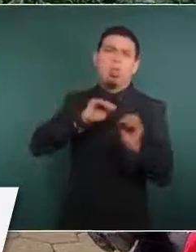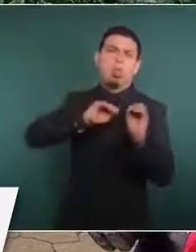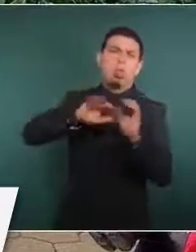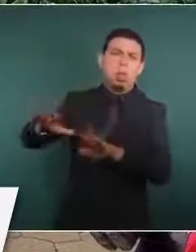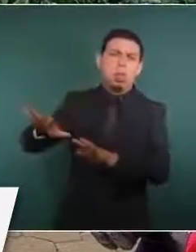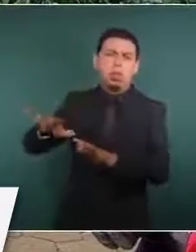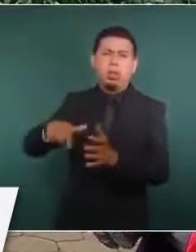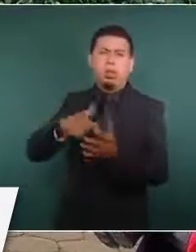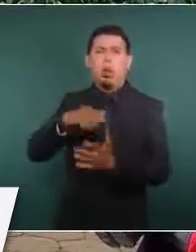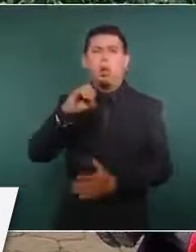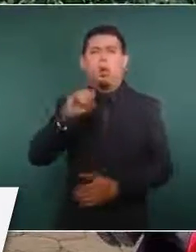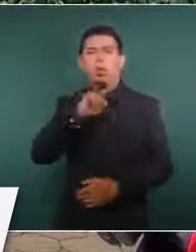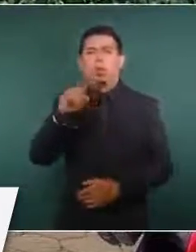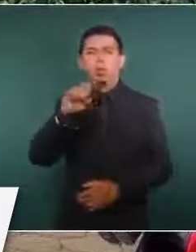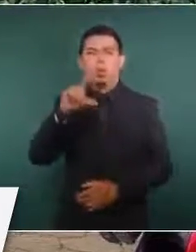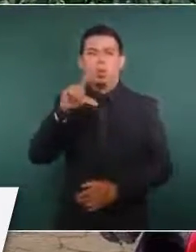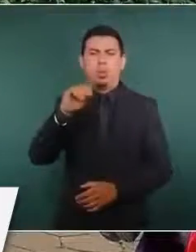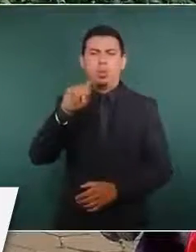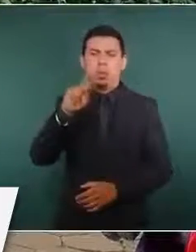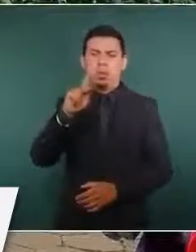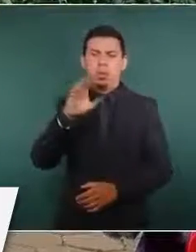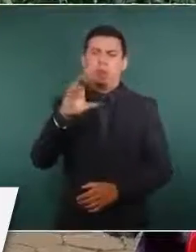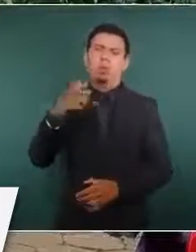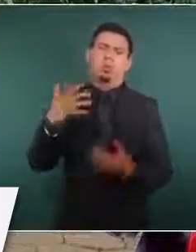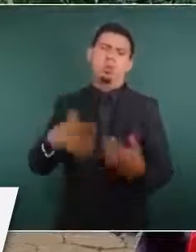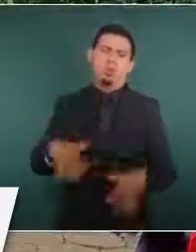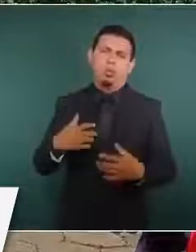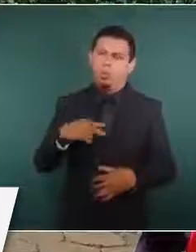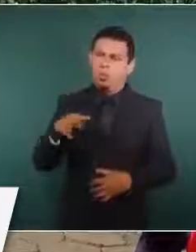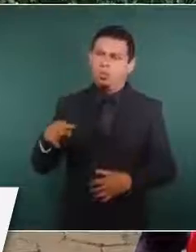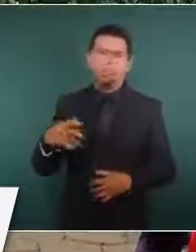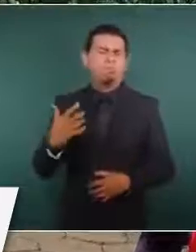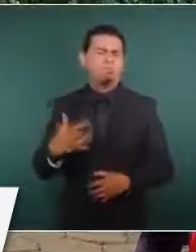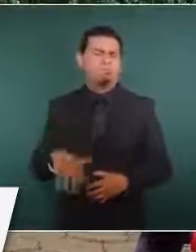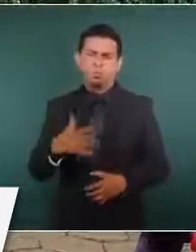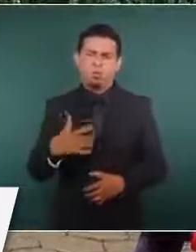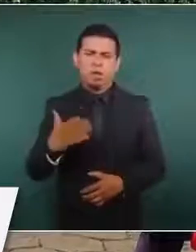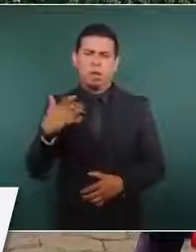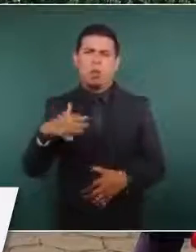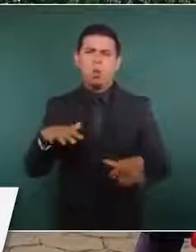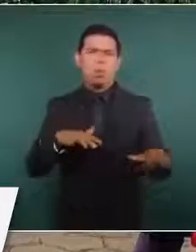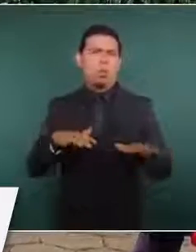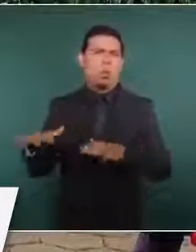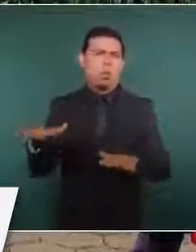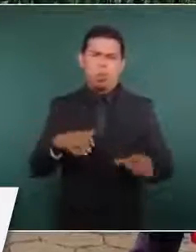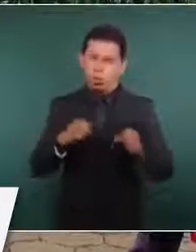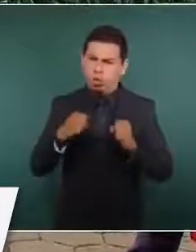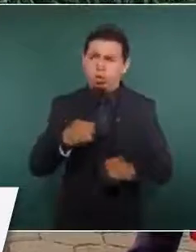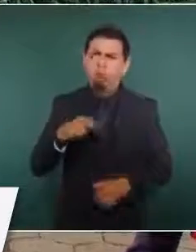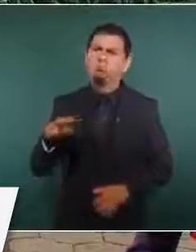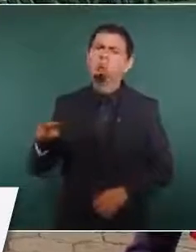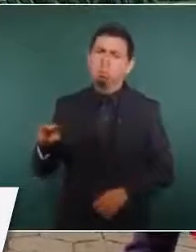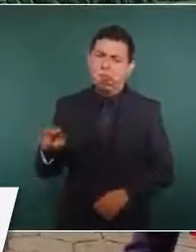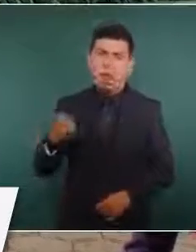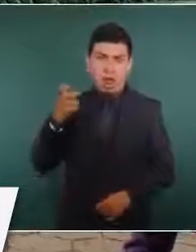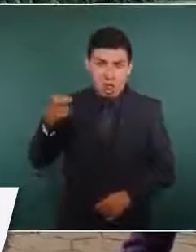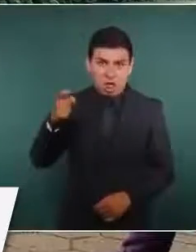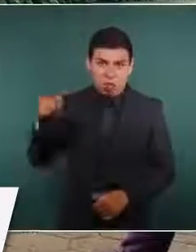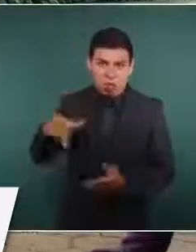los Osolotepec, ahí les pegó muy fuerte el temblor y ahí están trabajando,